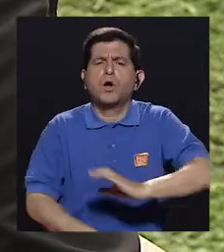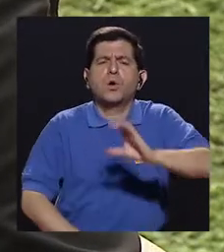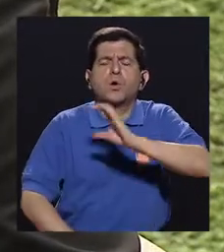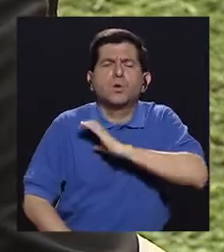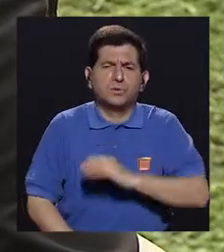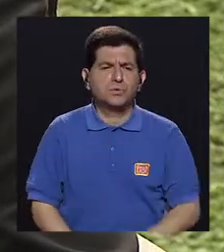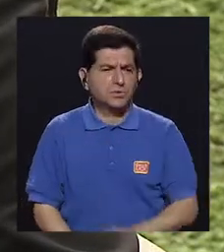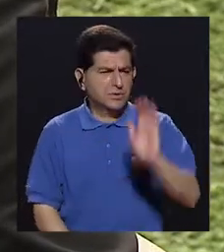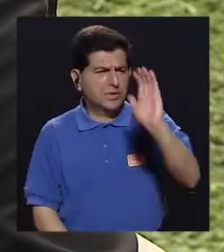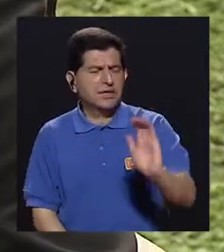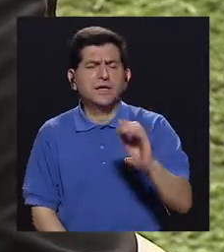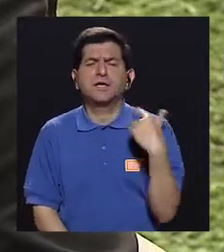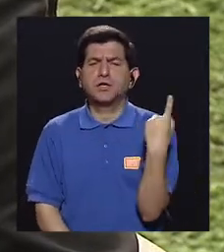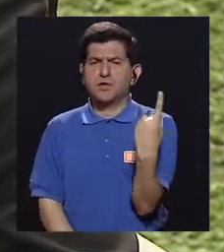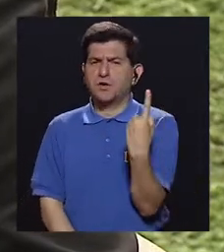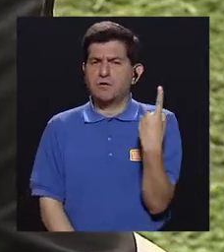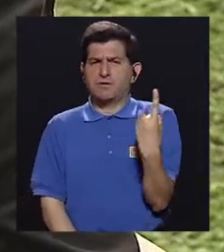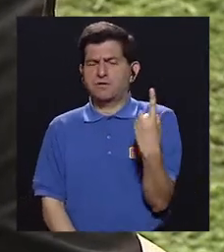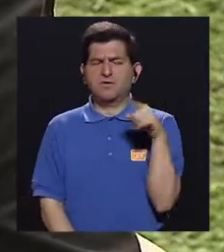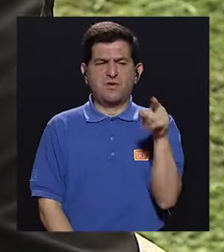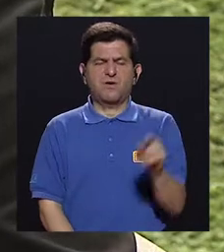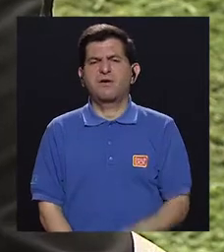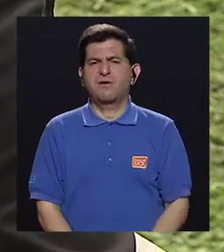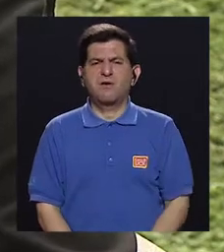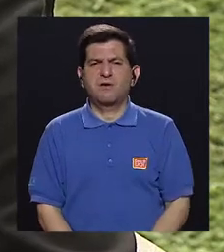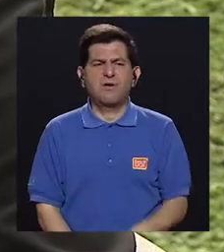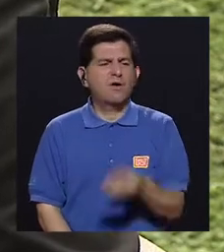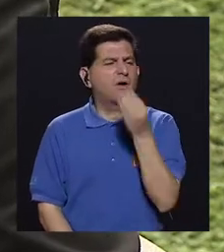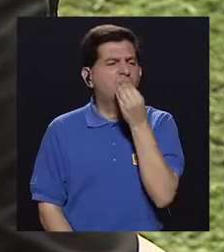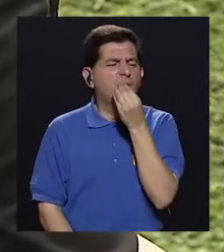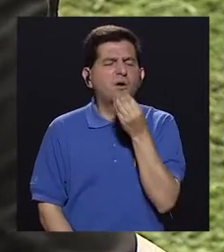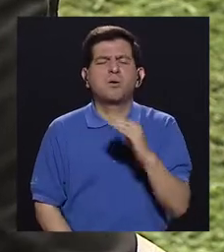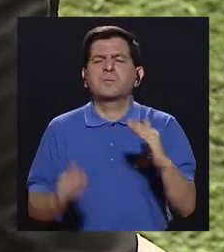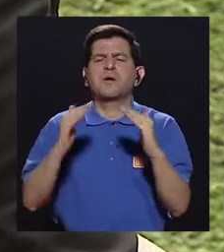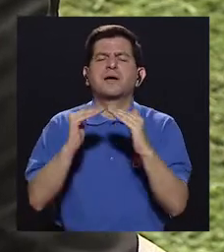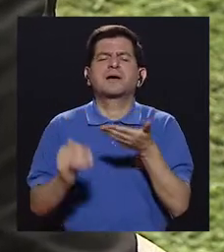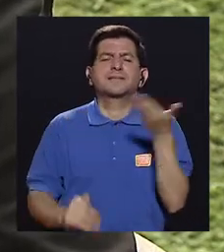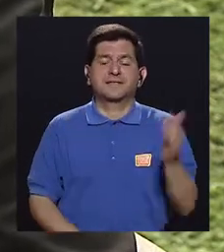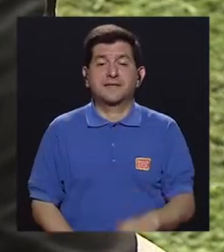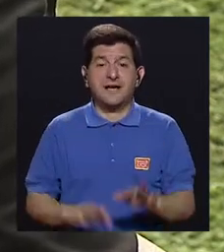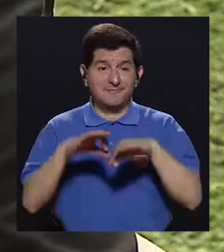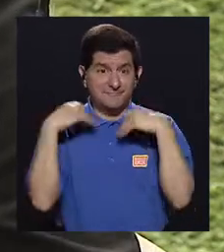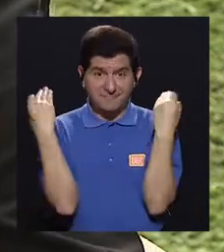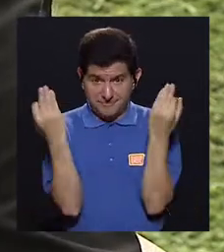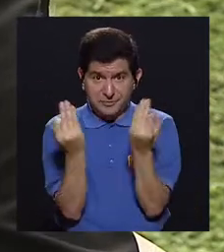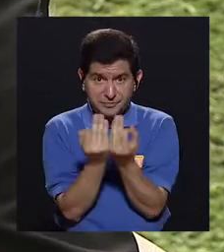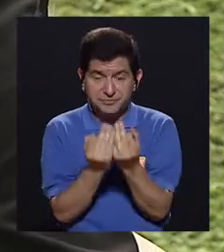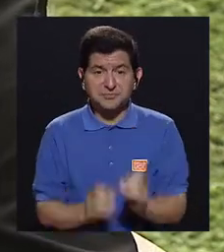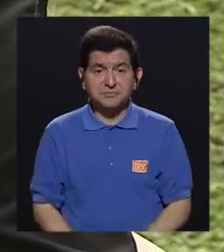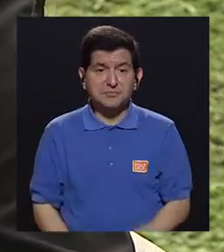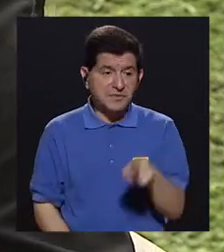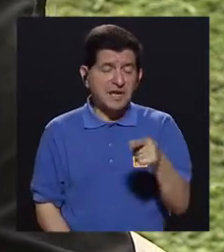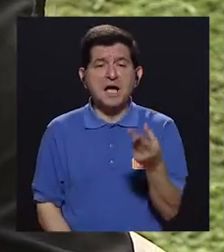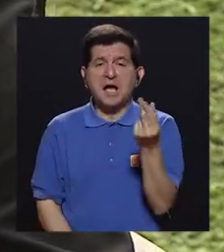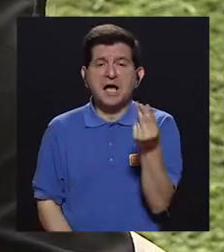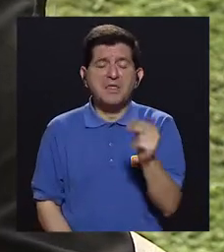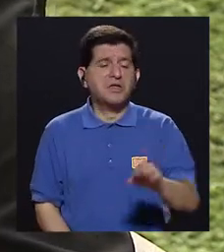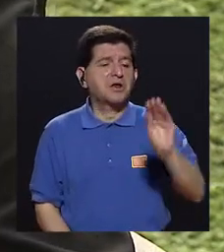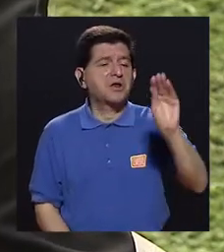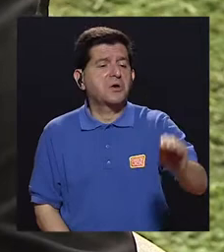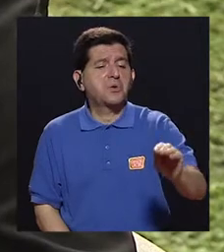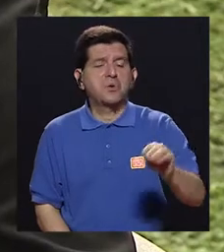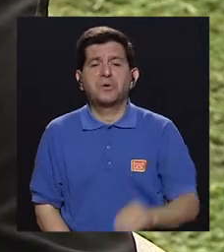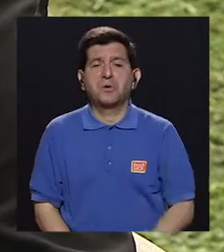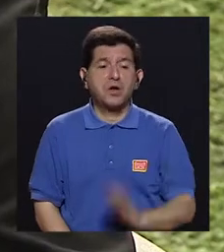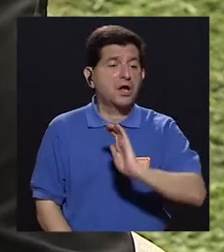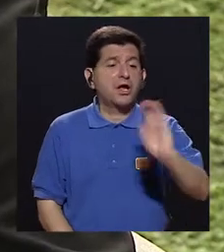comportamientos de que si el niño está muy solo, ¿qué tiene en su casa para comer? Encontramos familias que dejan dinero para